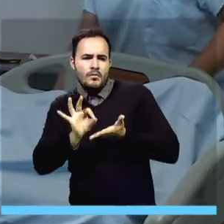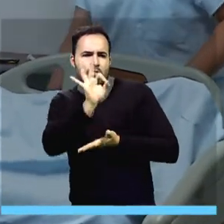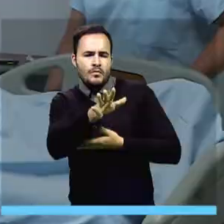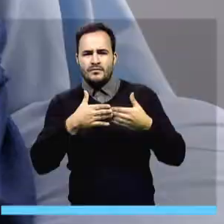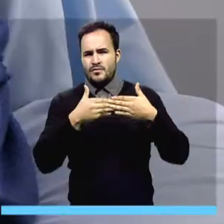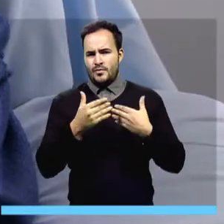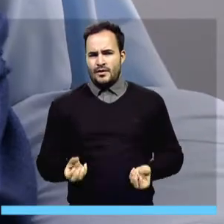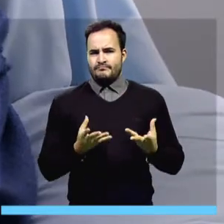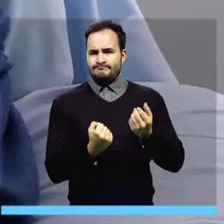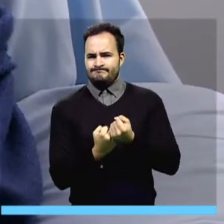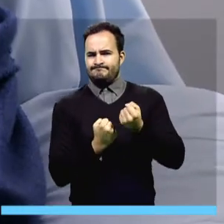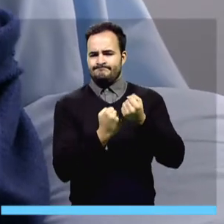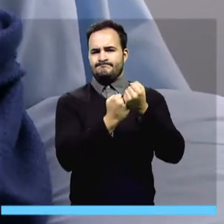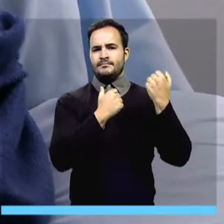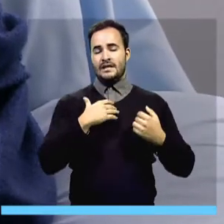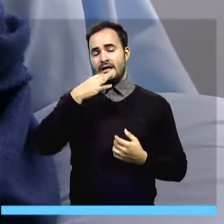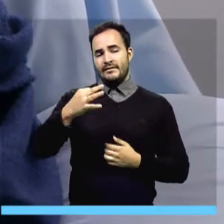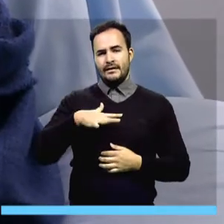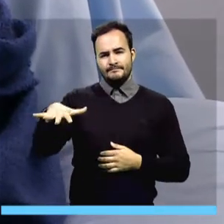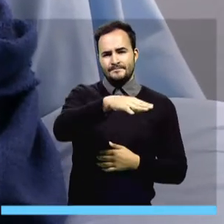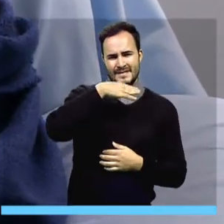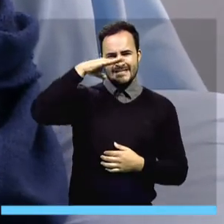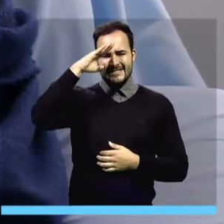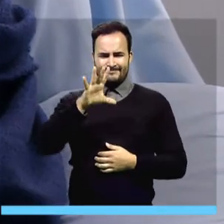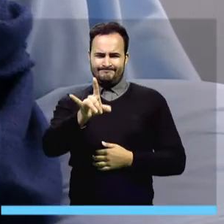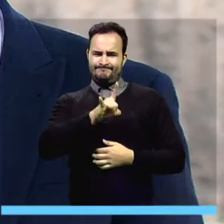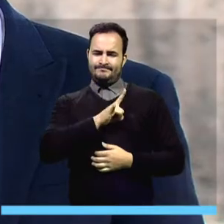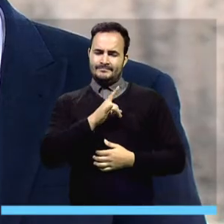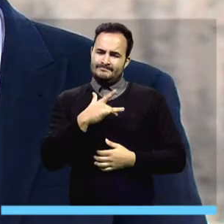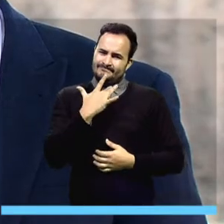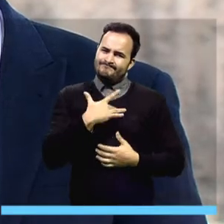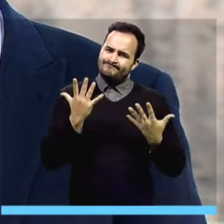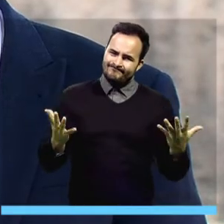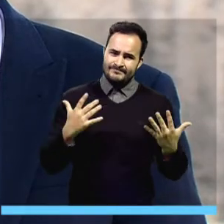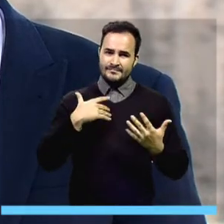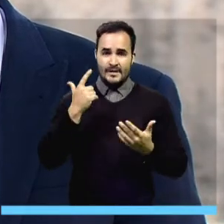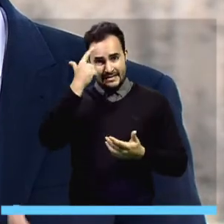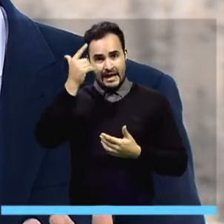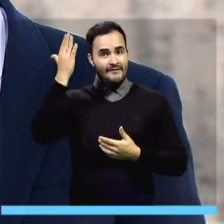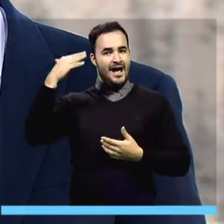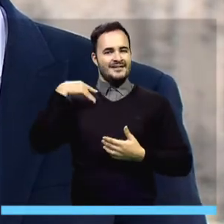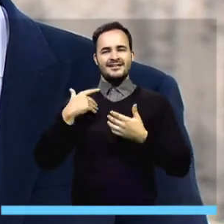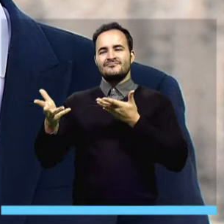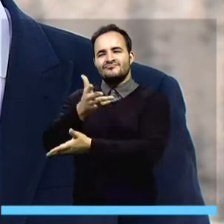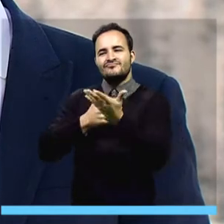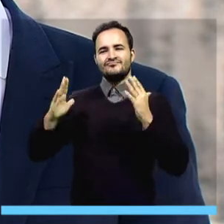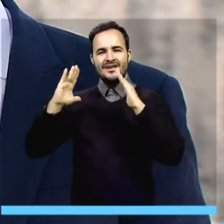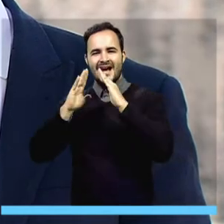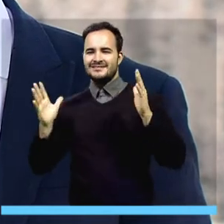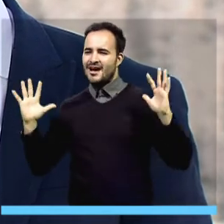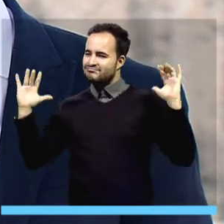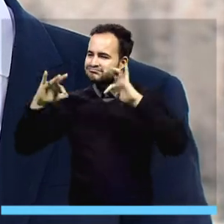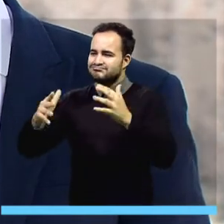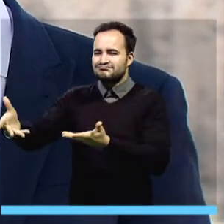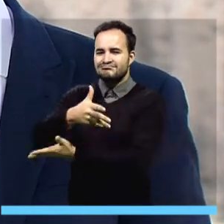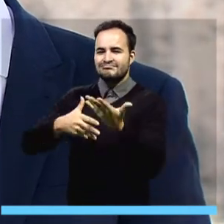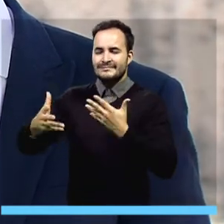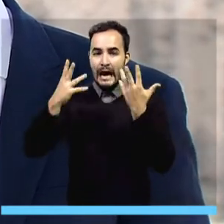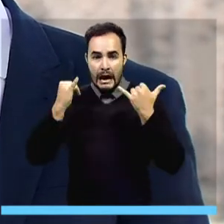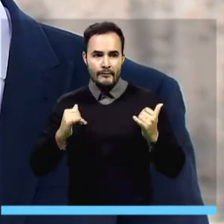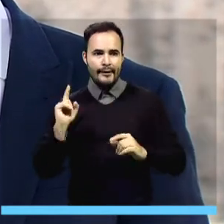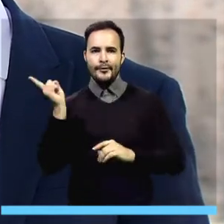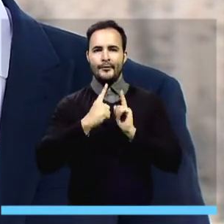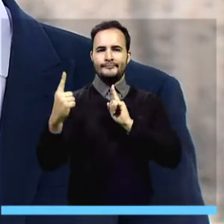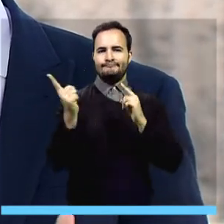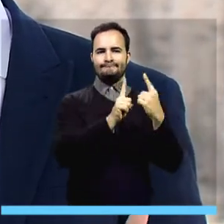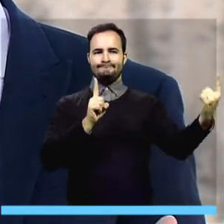de arena. Es triste ver a Medellín, a Medellín enfermo en este sentido, no es lo mismo de volver a visitar a la familia, no es lo mismo de llegar a la casa de uno que de hecho en